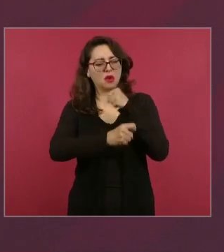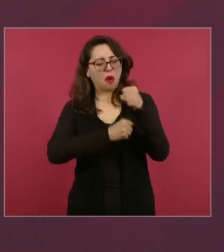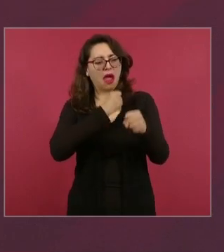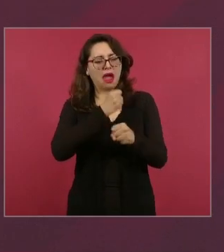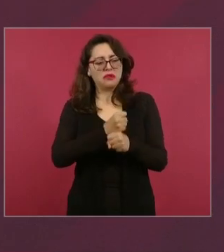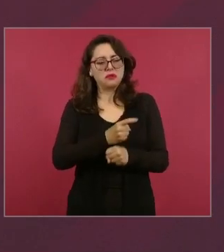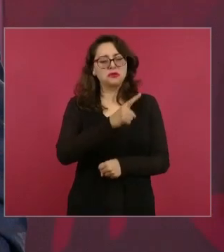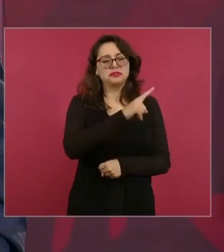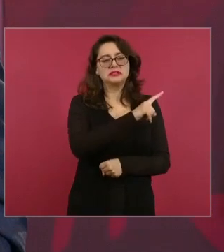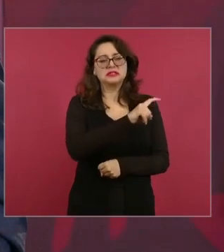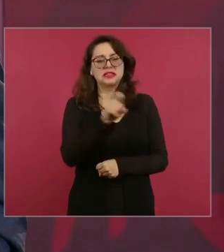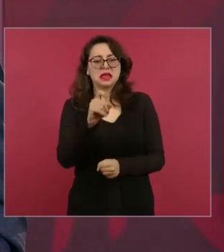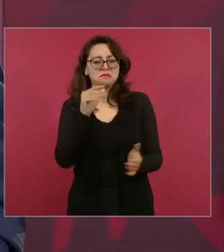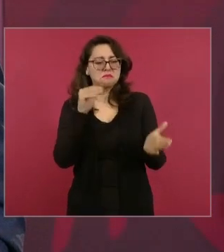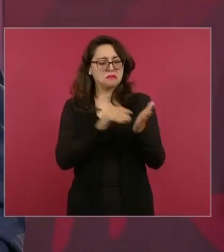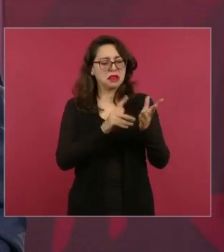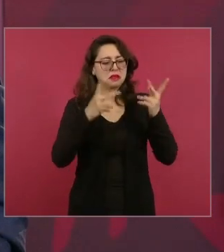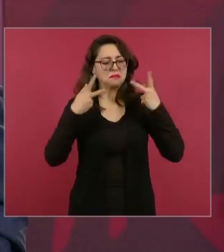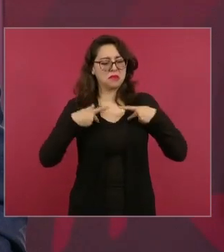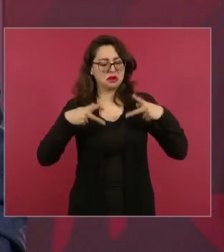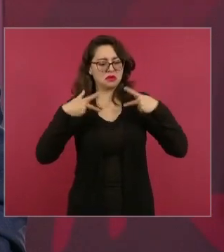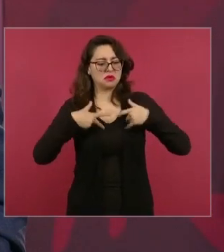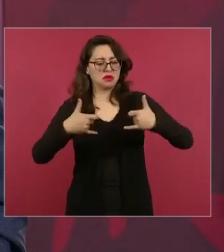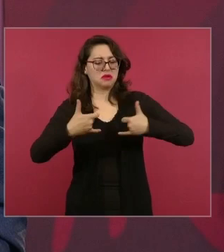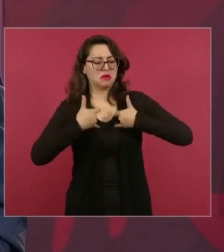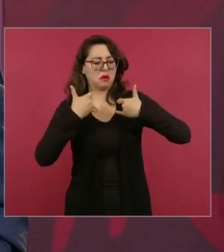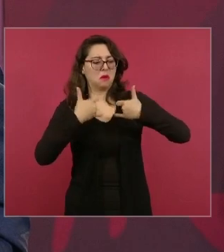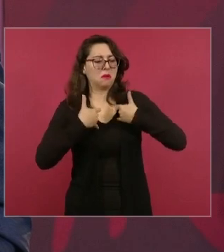muertes al año de jóvenes.